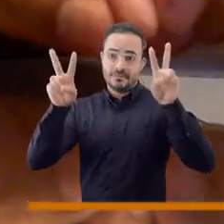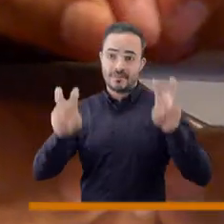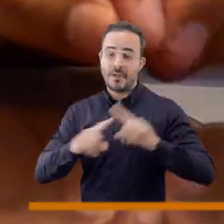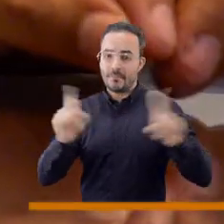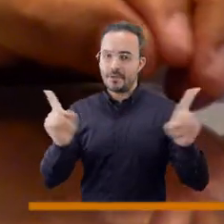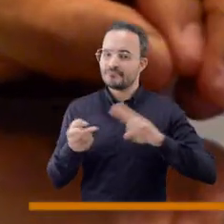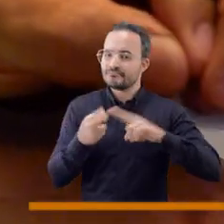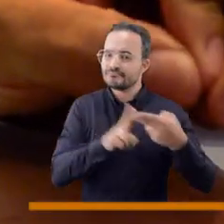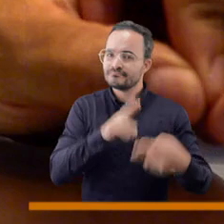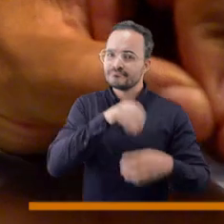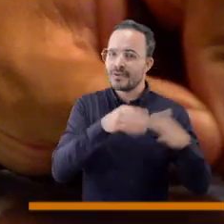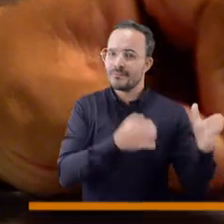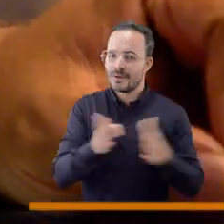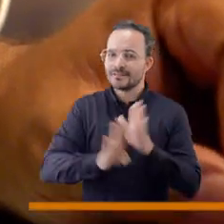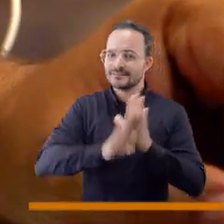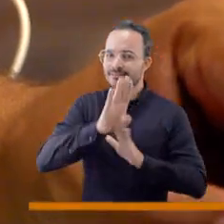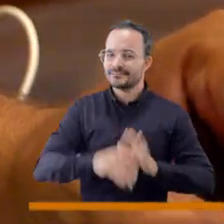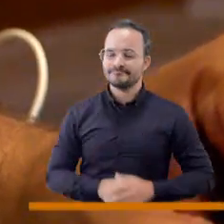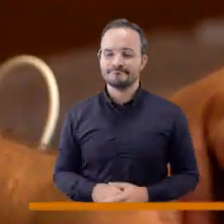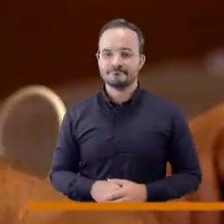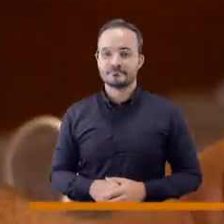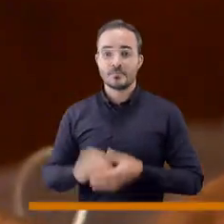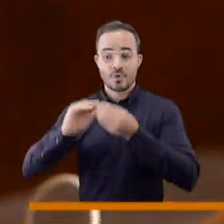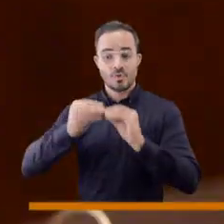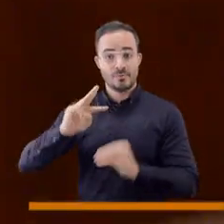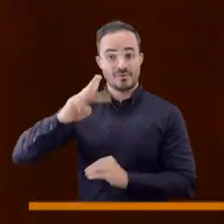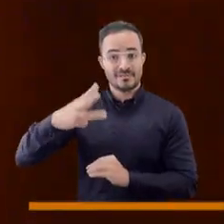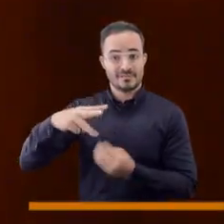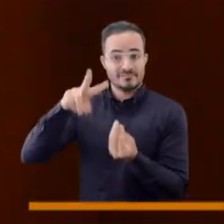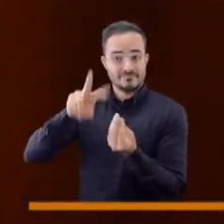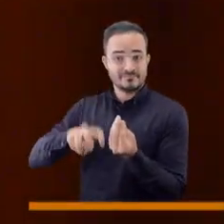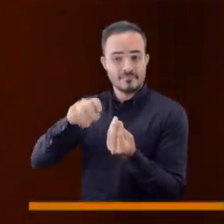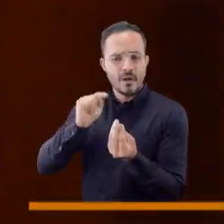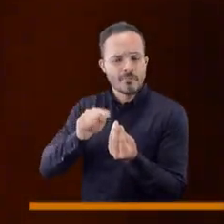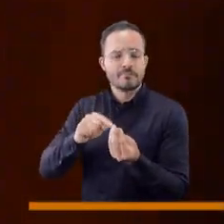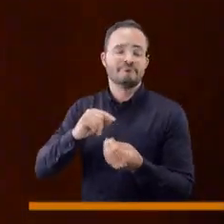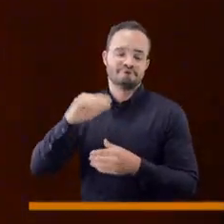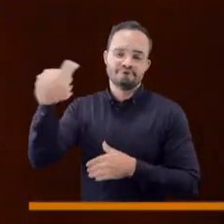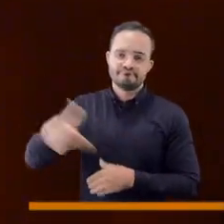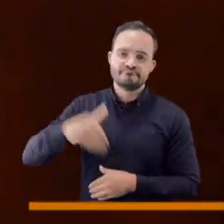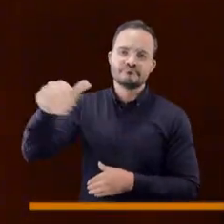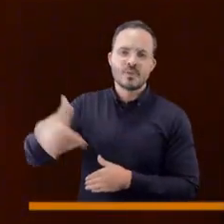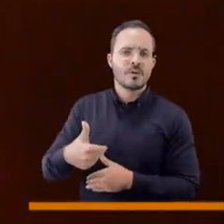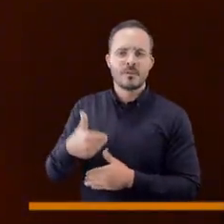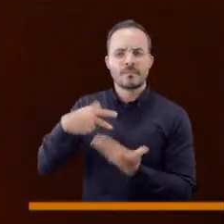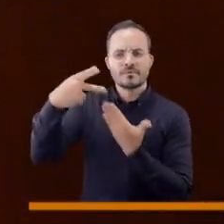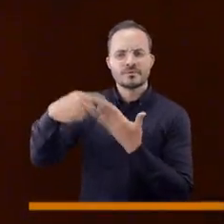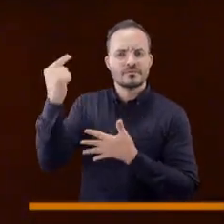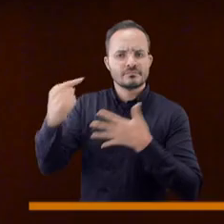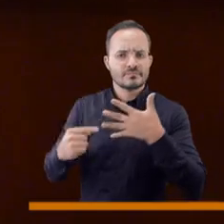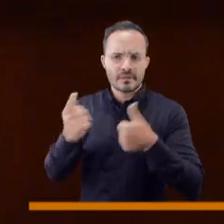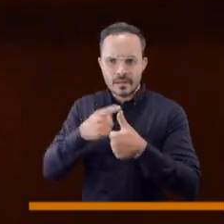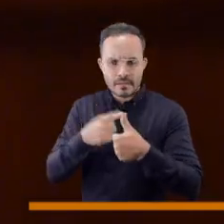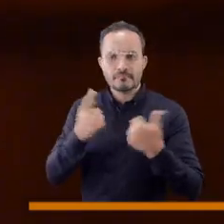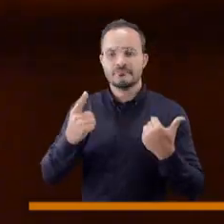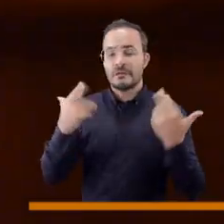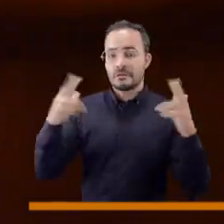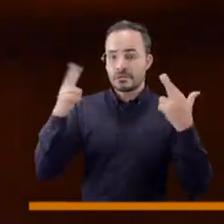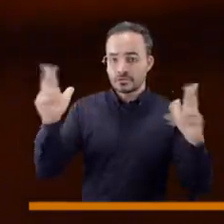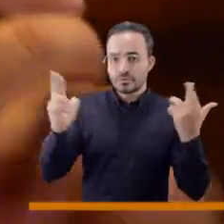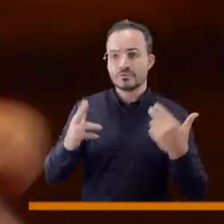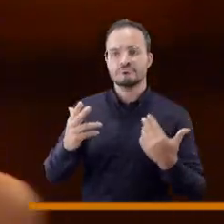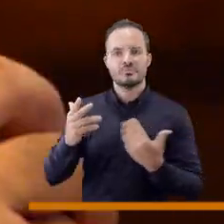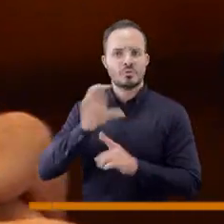Desarrollo y a su ejecución. También a la Comisión Tercera permanente llegan los proyectos que tienen que ver con políticas de